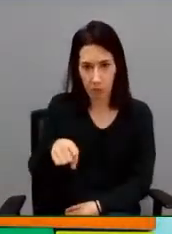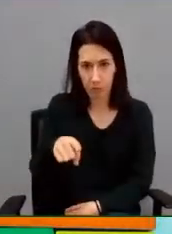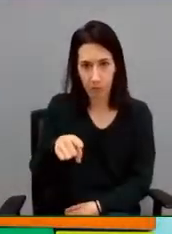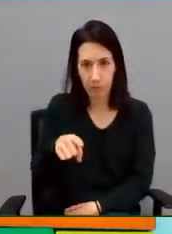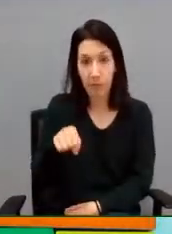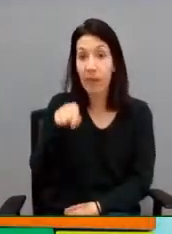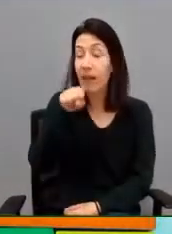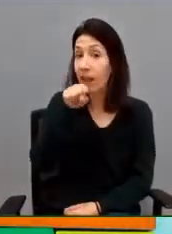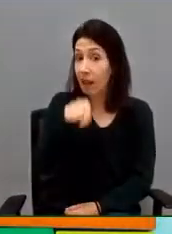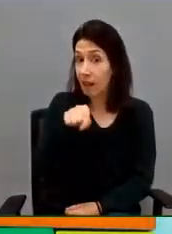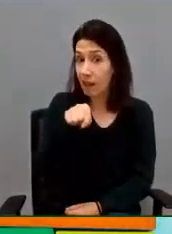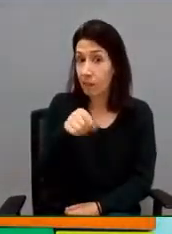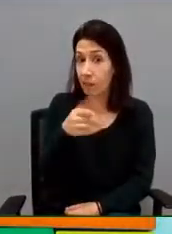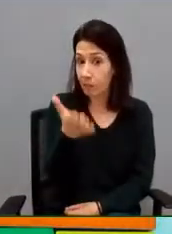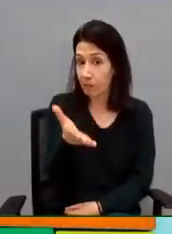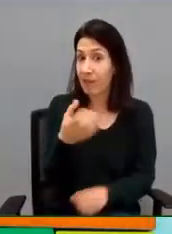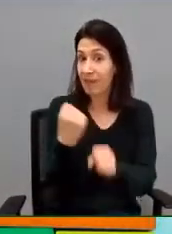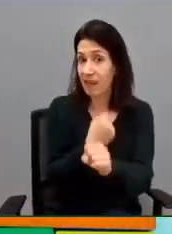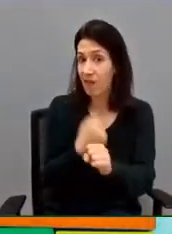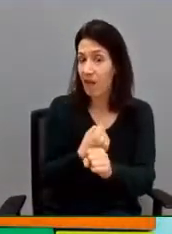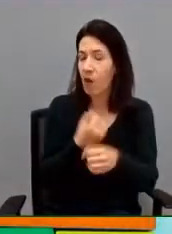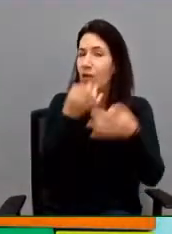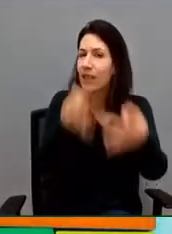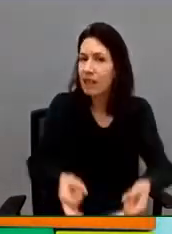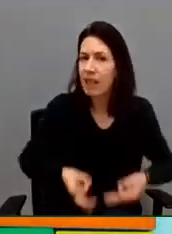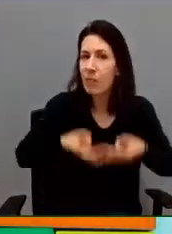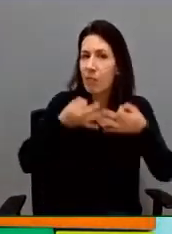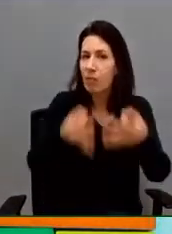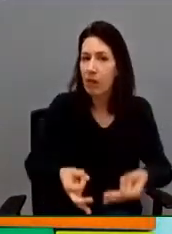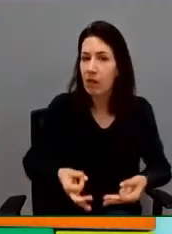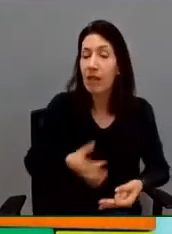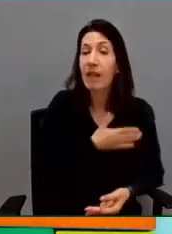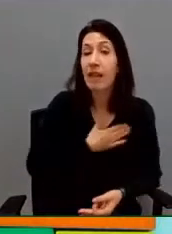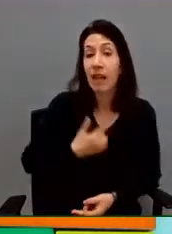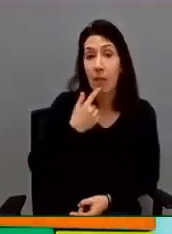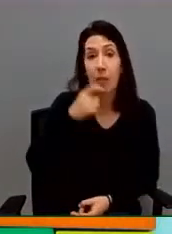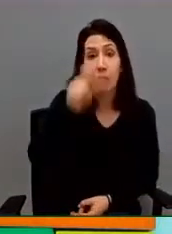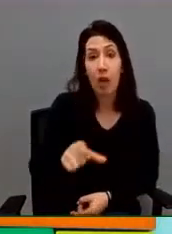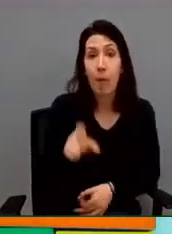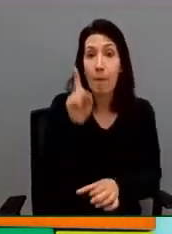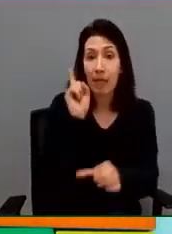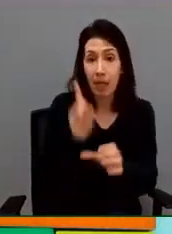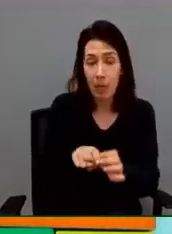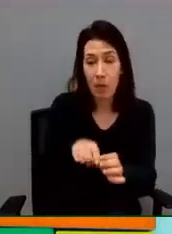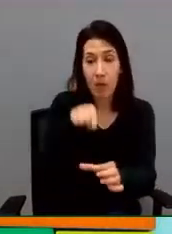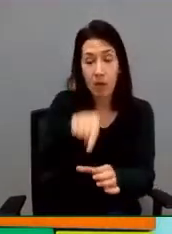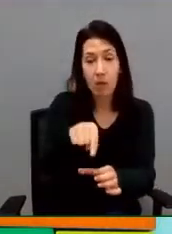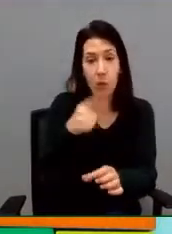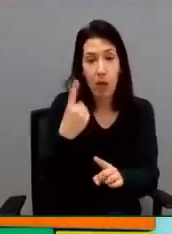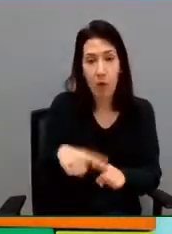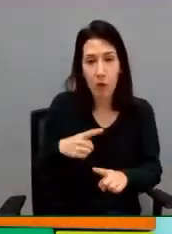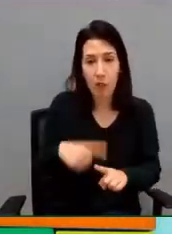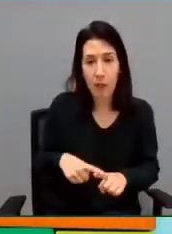Eso es un trabajo continuo y constante, decir, su participación es algo que va a ser